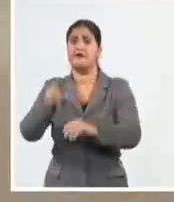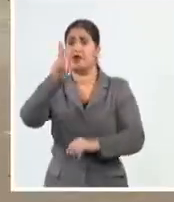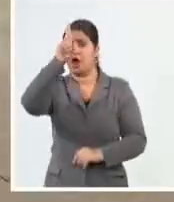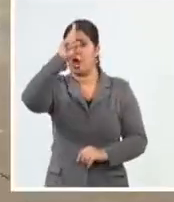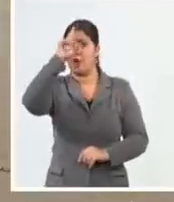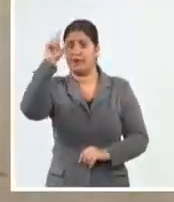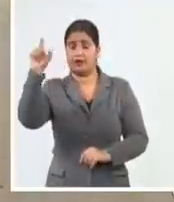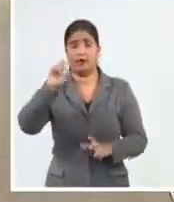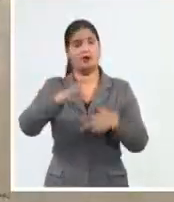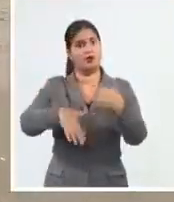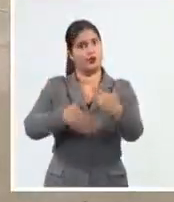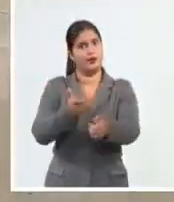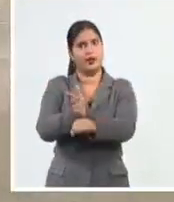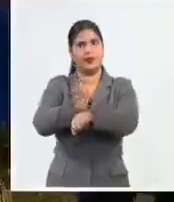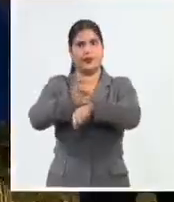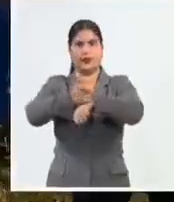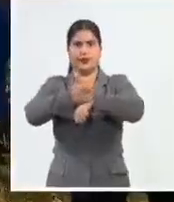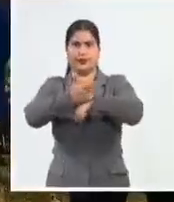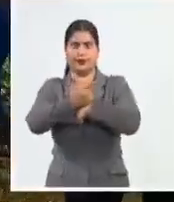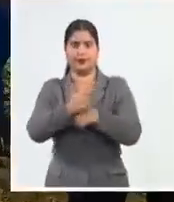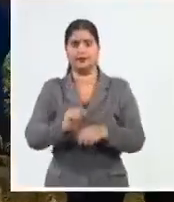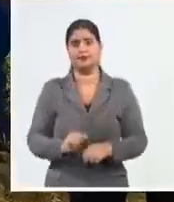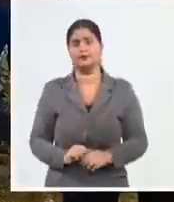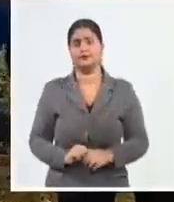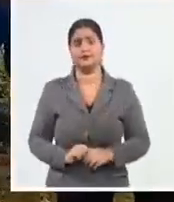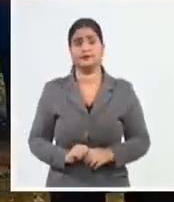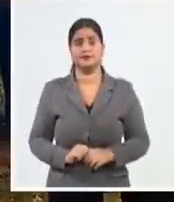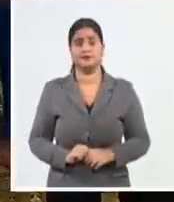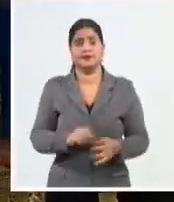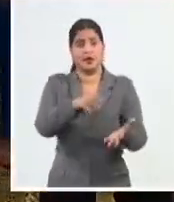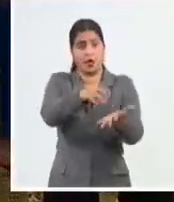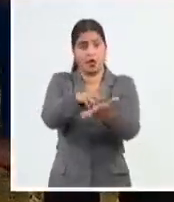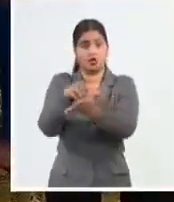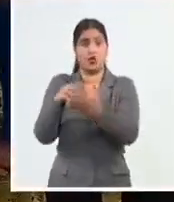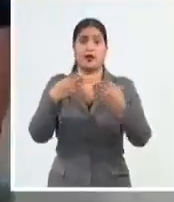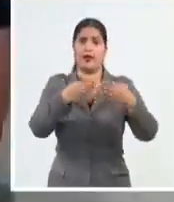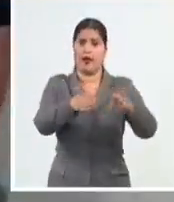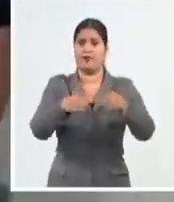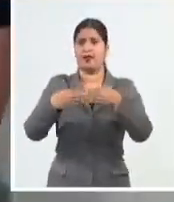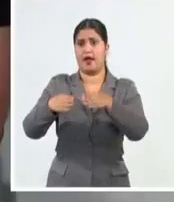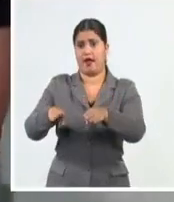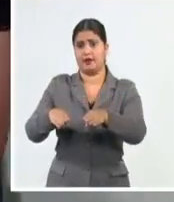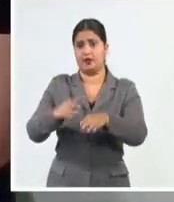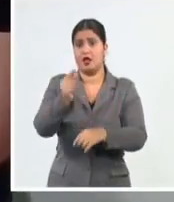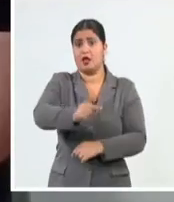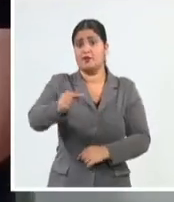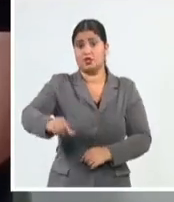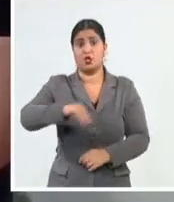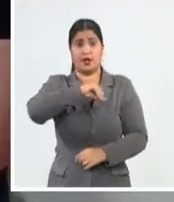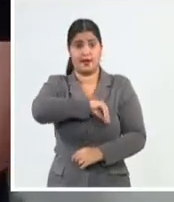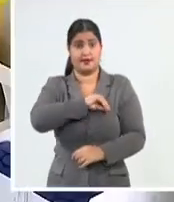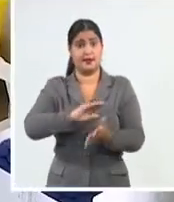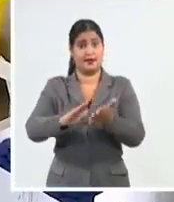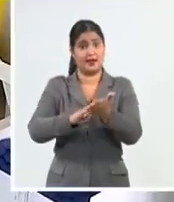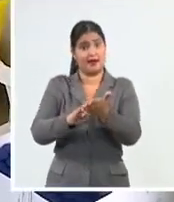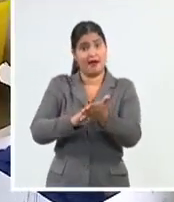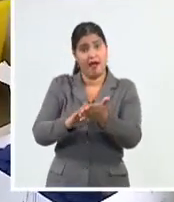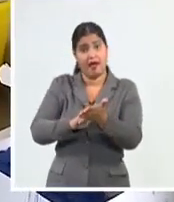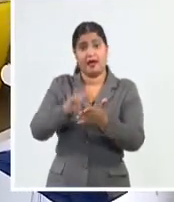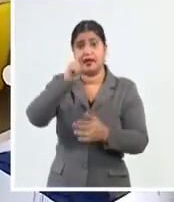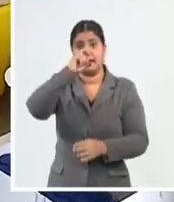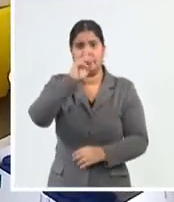policlínico Hermanos Martínez Tamayo en la sede universitaria. Sin embargo, el flujo de personas sintomáticas, menores de edad,